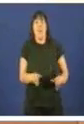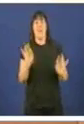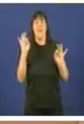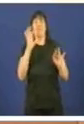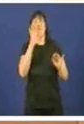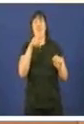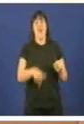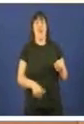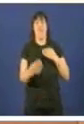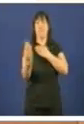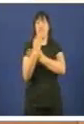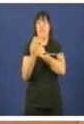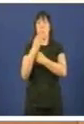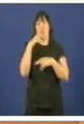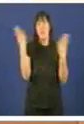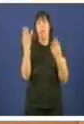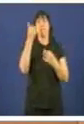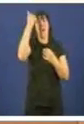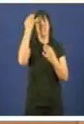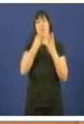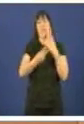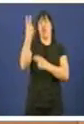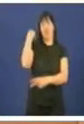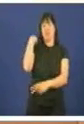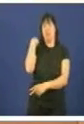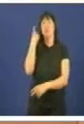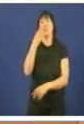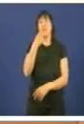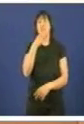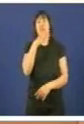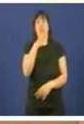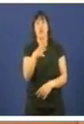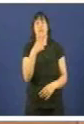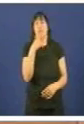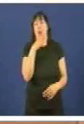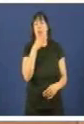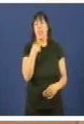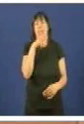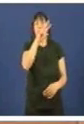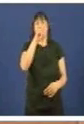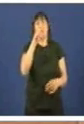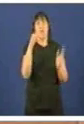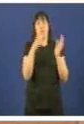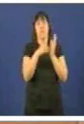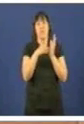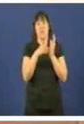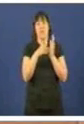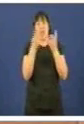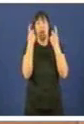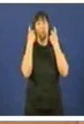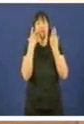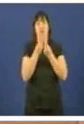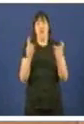educación pública que fai dous anos. Sí, porque temos 31.500 alumnos con ordenador.